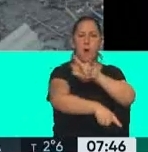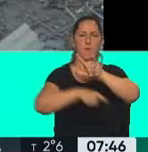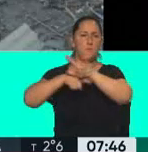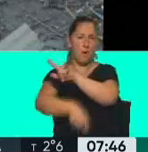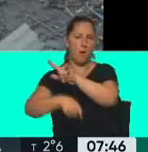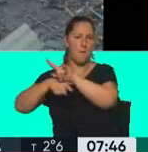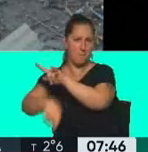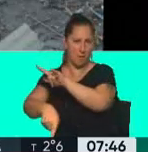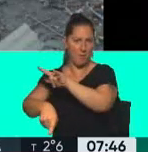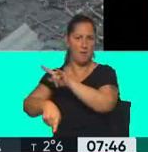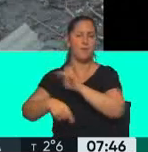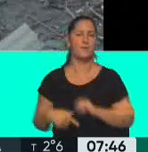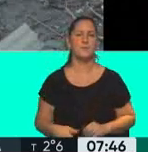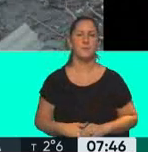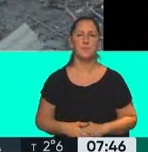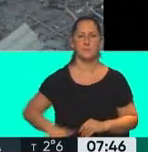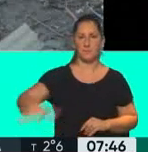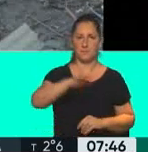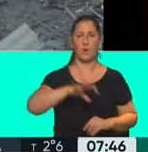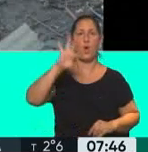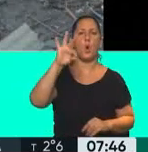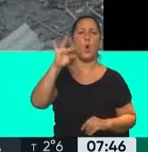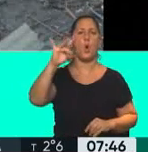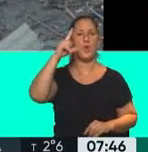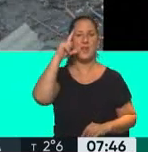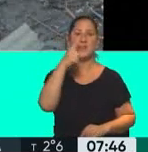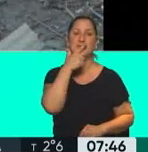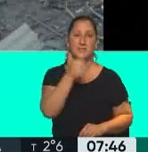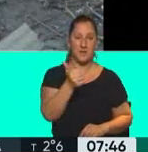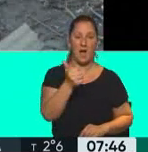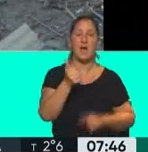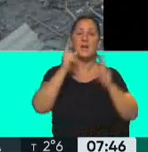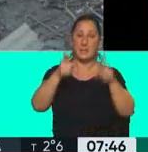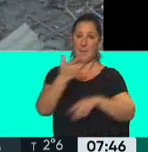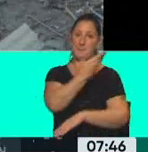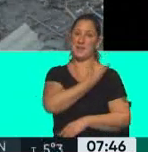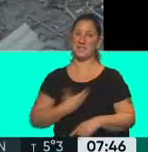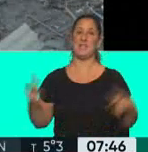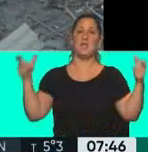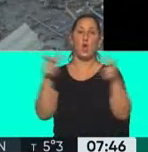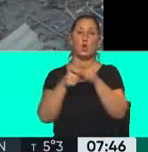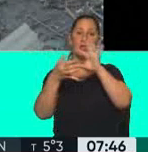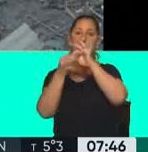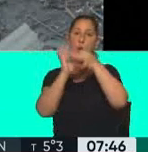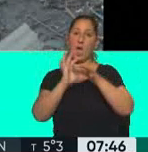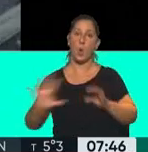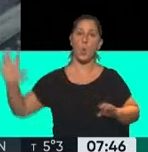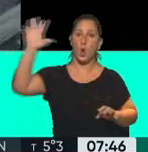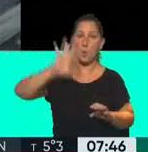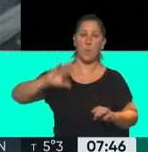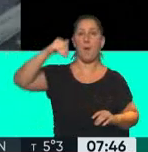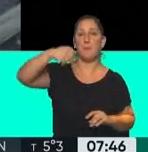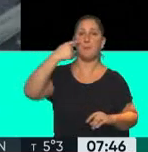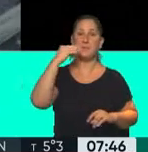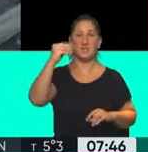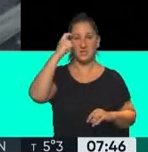por ejemplo, de la región de Odessa. También estuvo ahí el presidente del Consejo Europeo, Charles Michel, quien